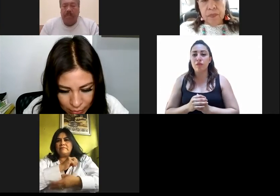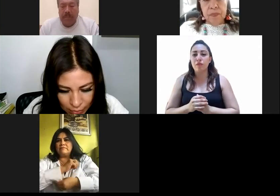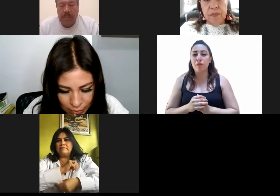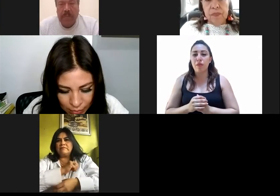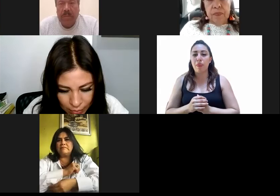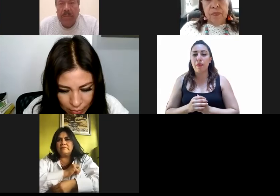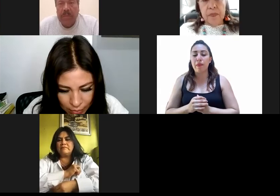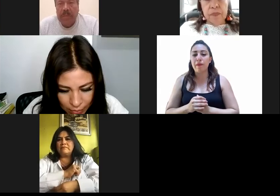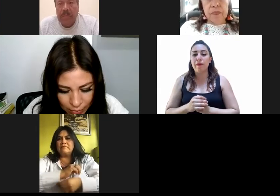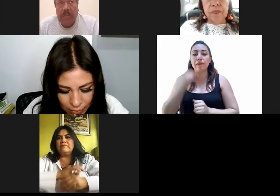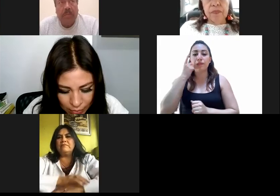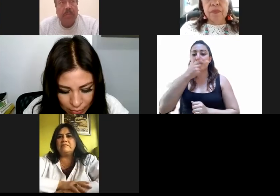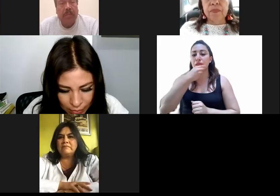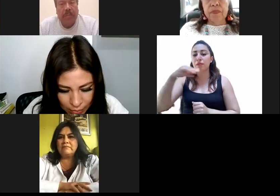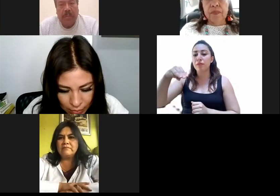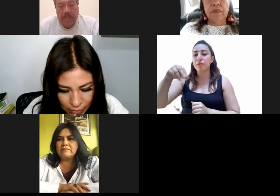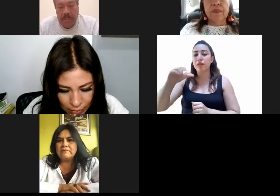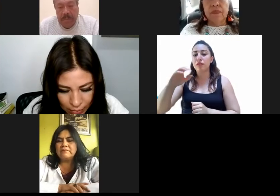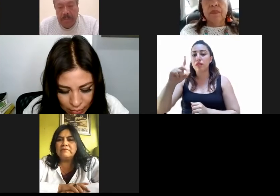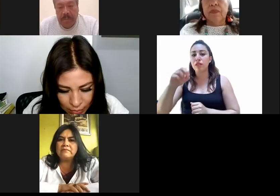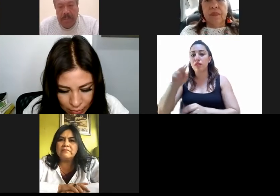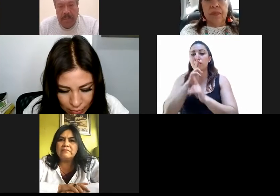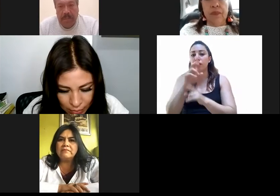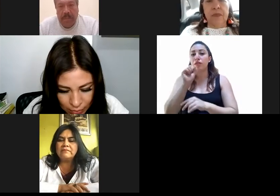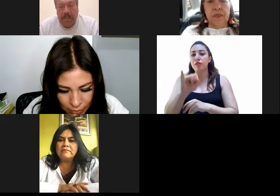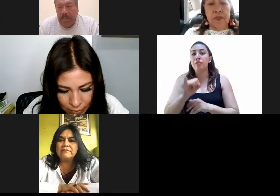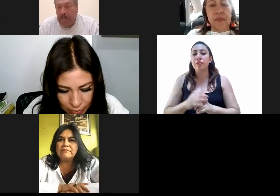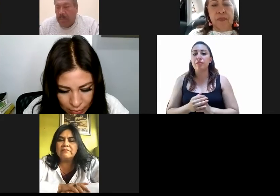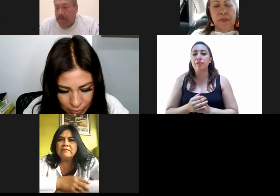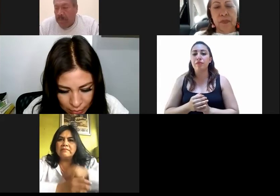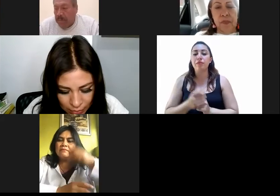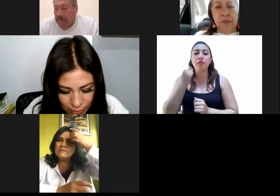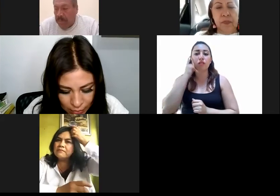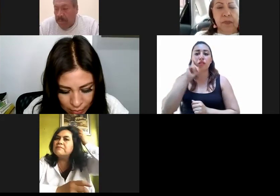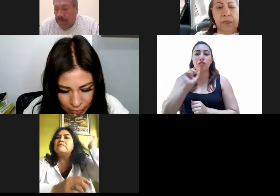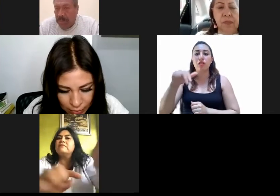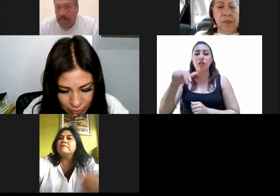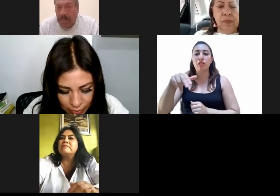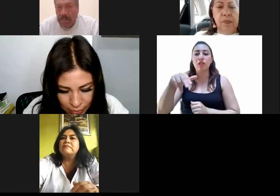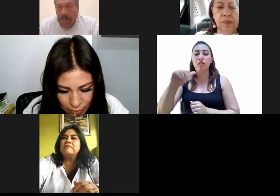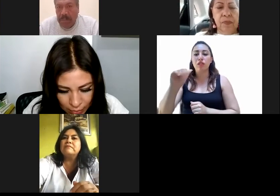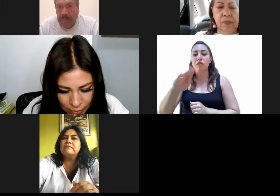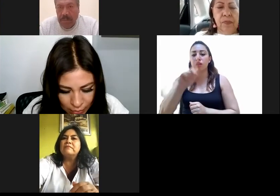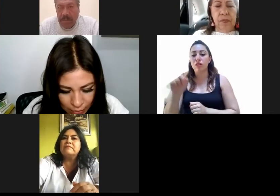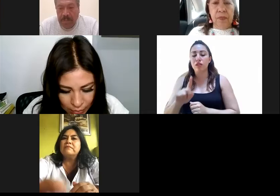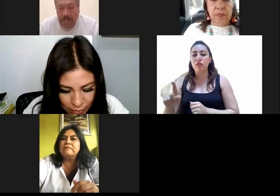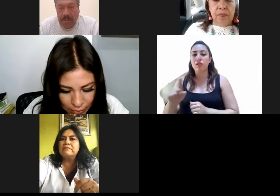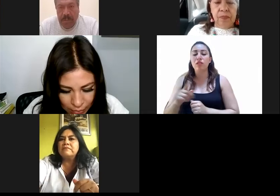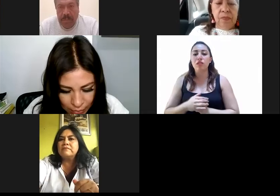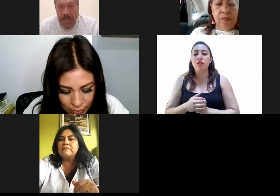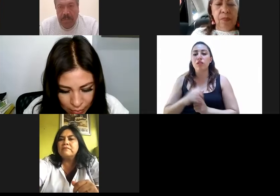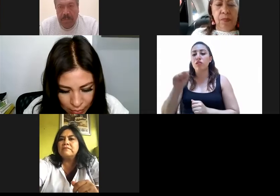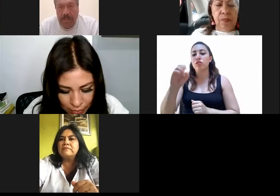Miguel Ángel Macedo Escartín. Miguel Macedo, favor. Ana Patricia Váez Guerrero, Guadalupe Aguilar Solache,